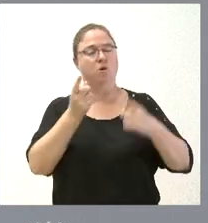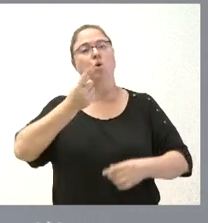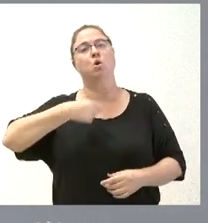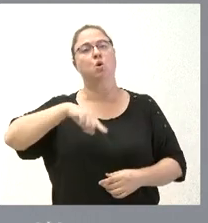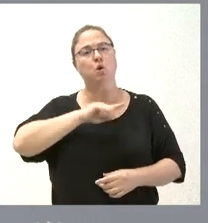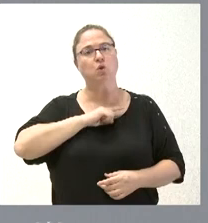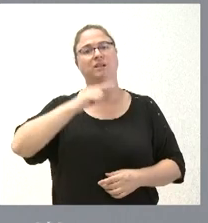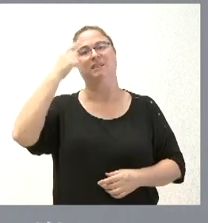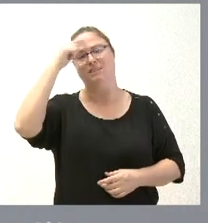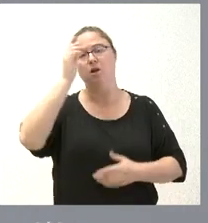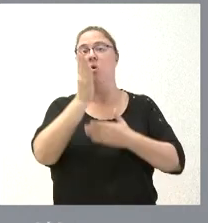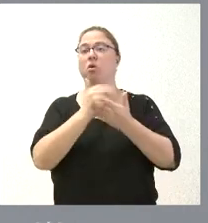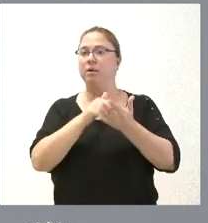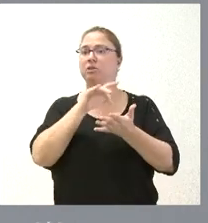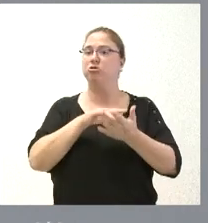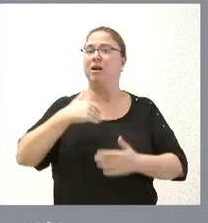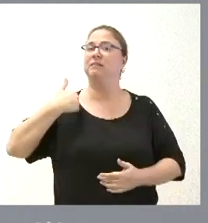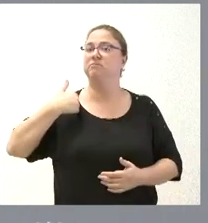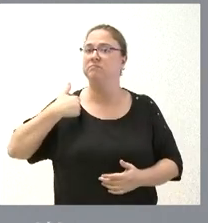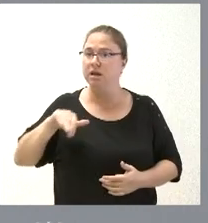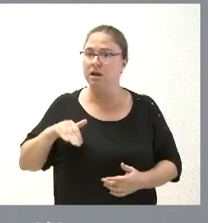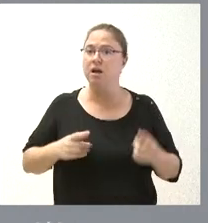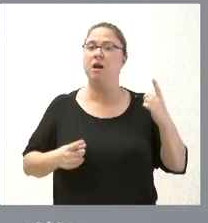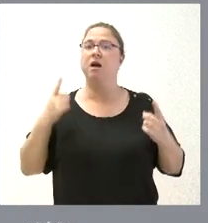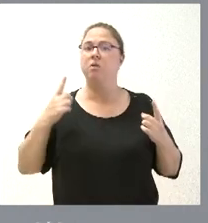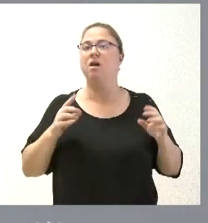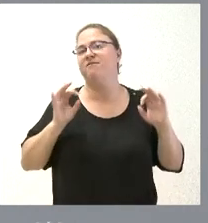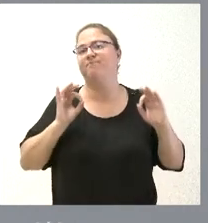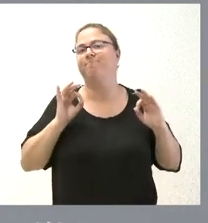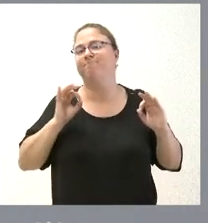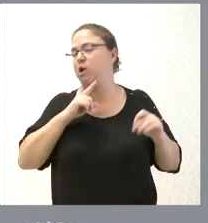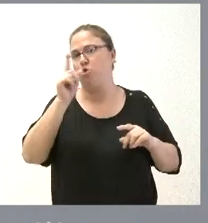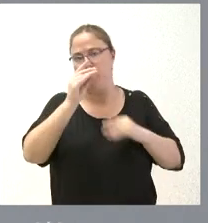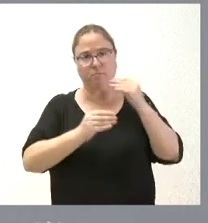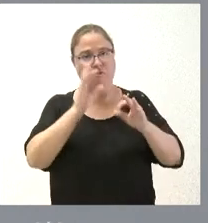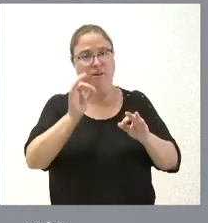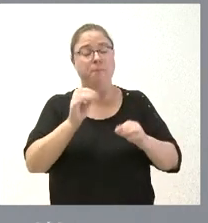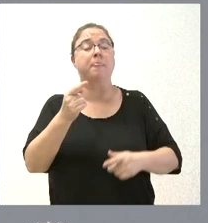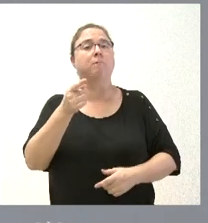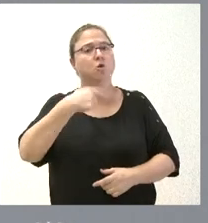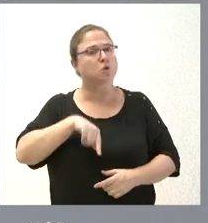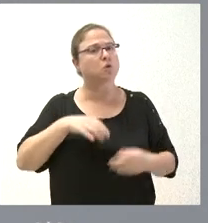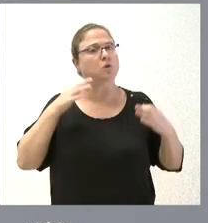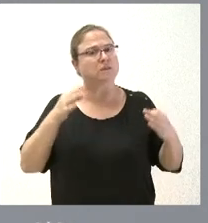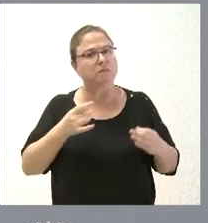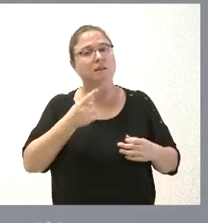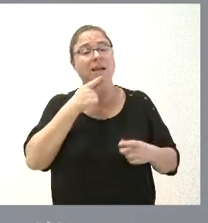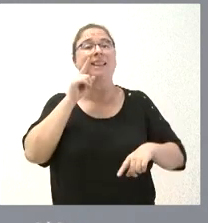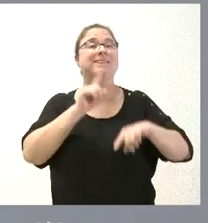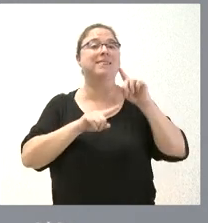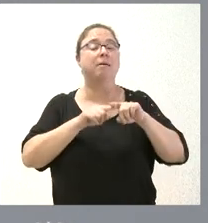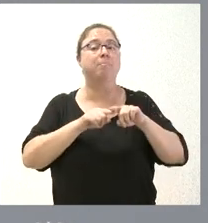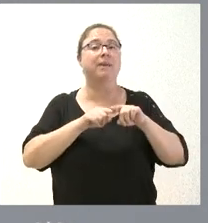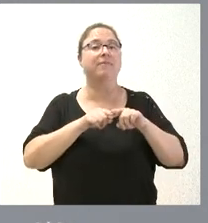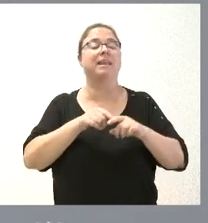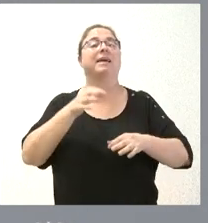sabiendo que había comunidades que ya lo habían planteado, pues en su momento es verdad que no lo ejercimos, pero siempre dijimos que en función de la decisión del Tribunal